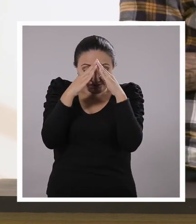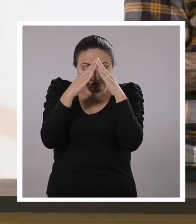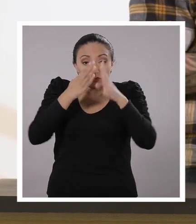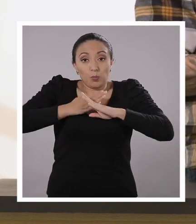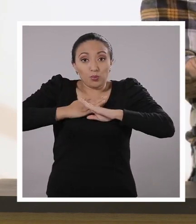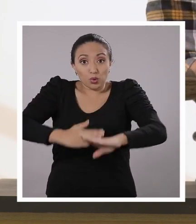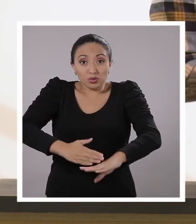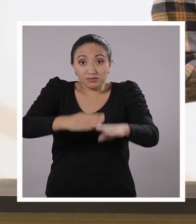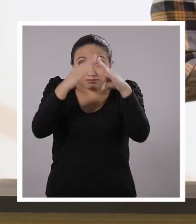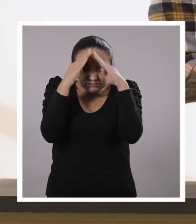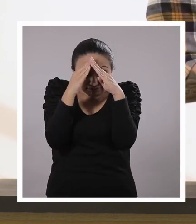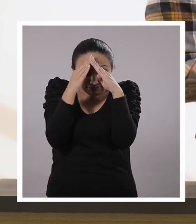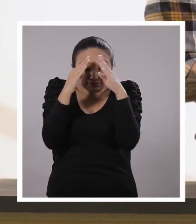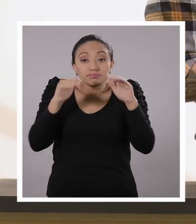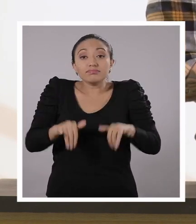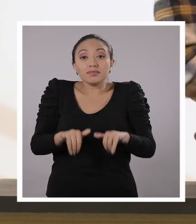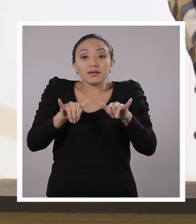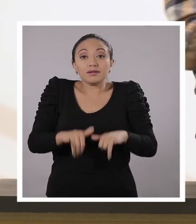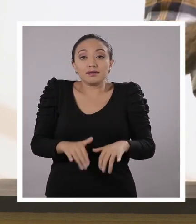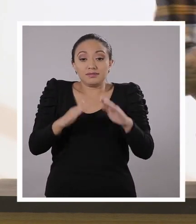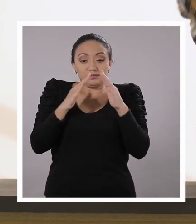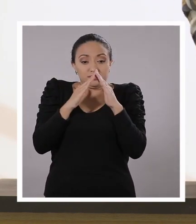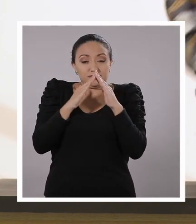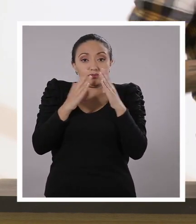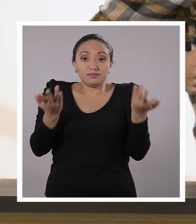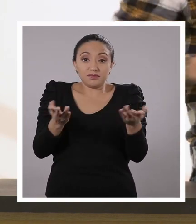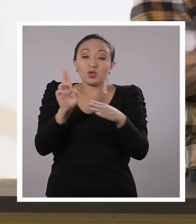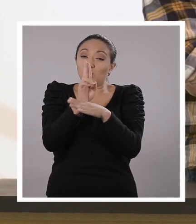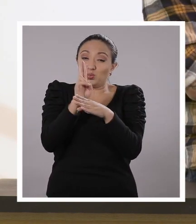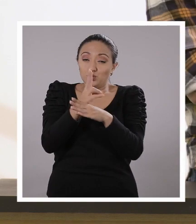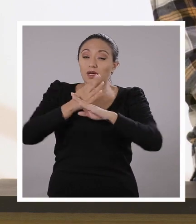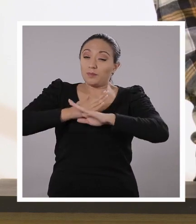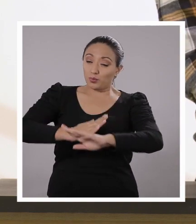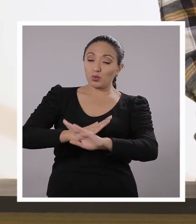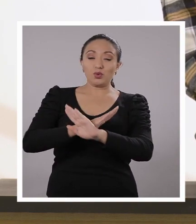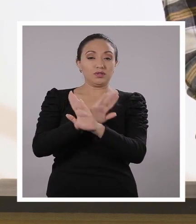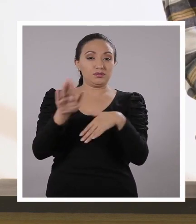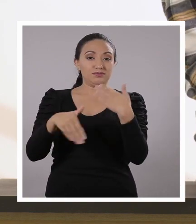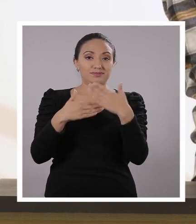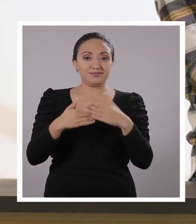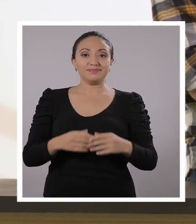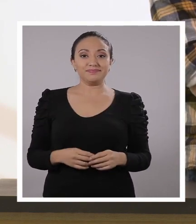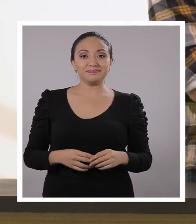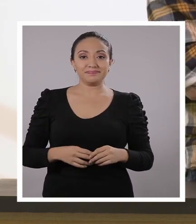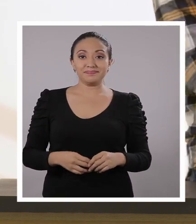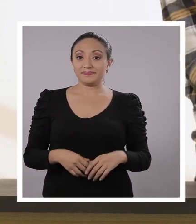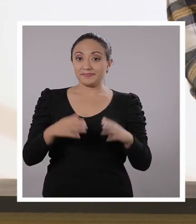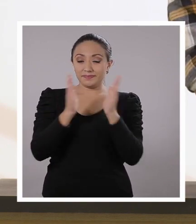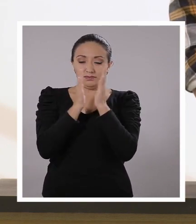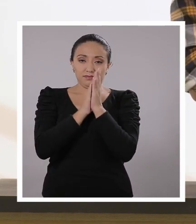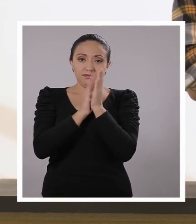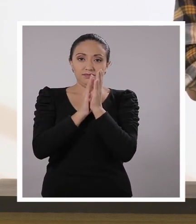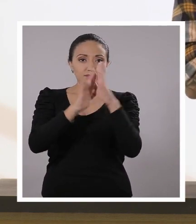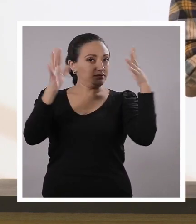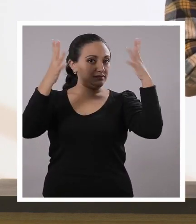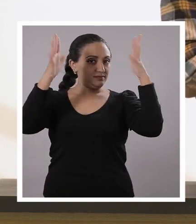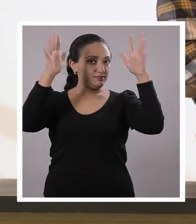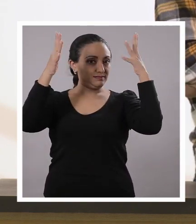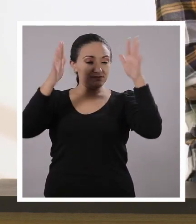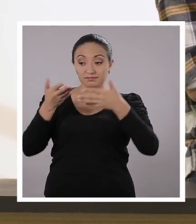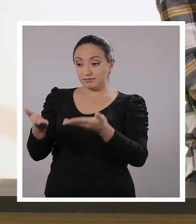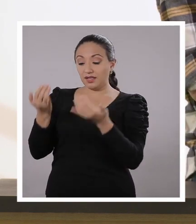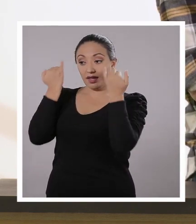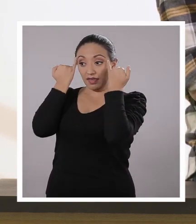contra este enemigo invisible es... Utilizando todos los implementos. Utilizando todo el kit sanitario. Exactamente. Yo tengo que aplaudir tu